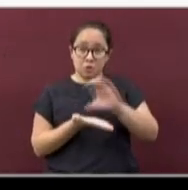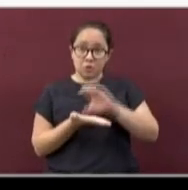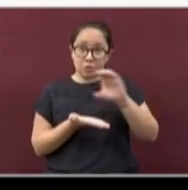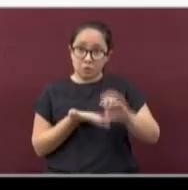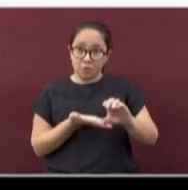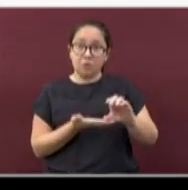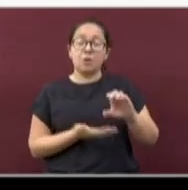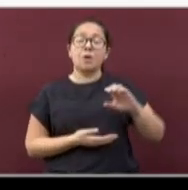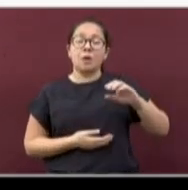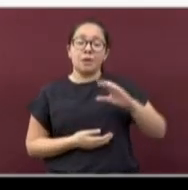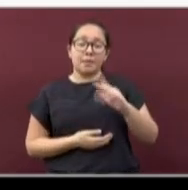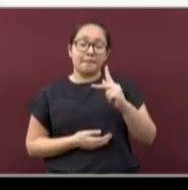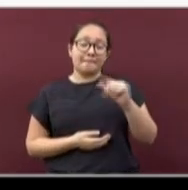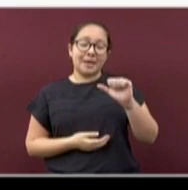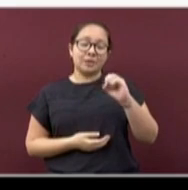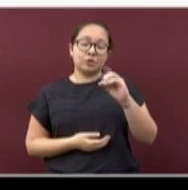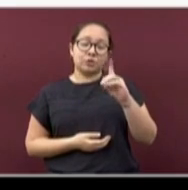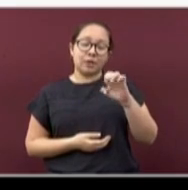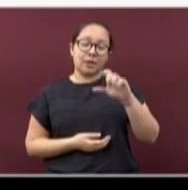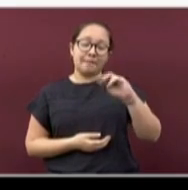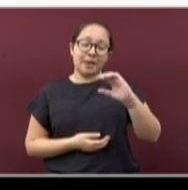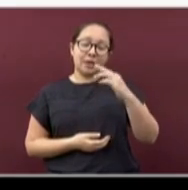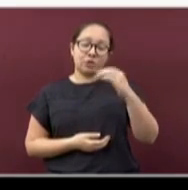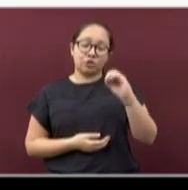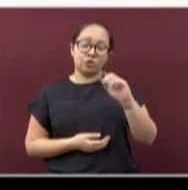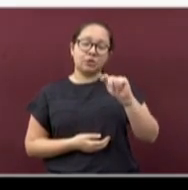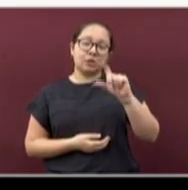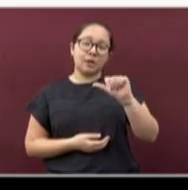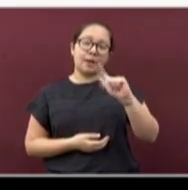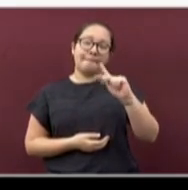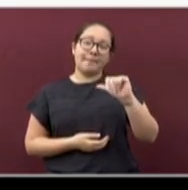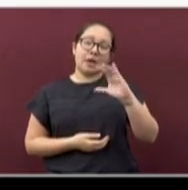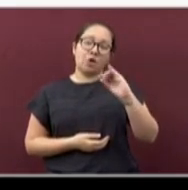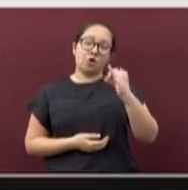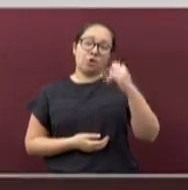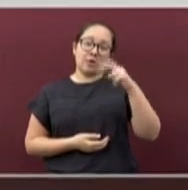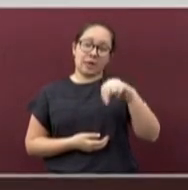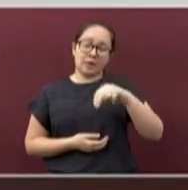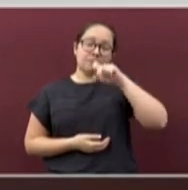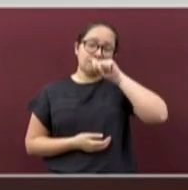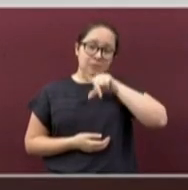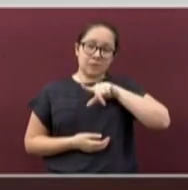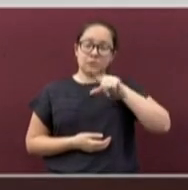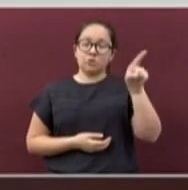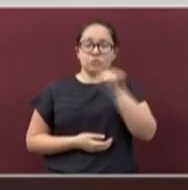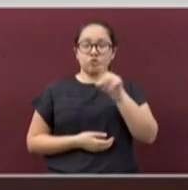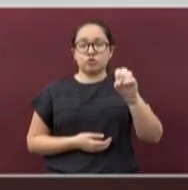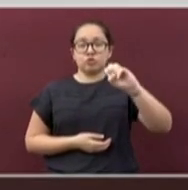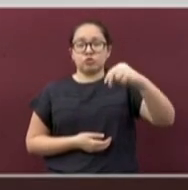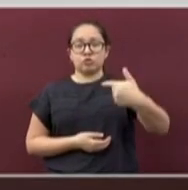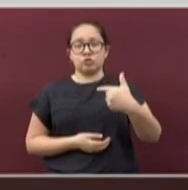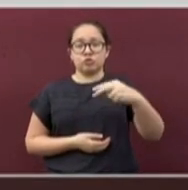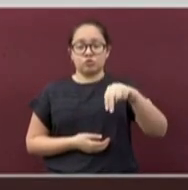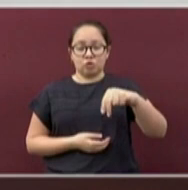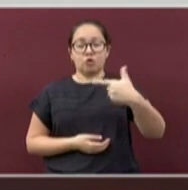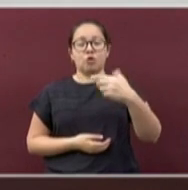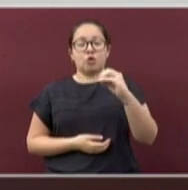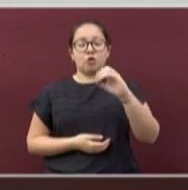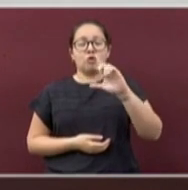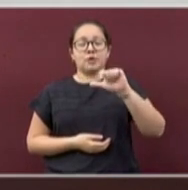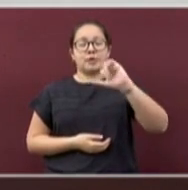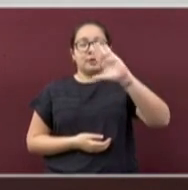Paso del Macho, Tlapacoyan y ahora también Zongolica. Es importante que no lo tomen a la ligera.